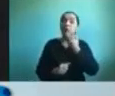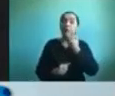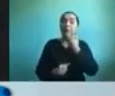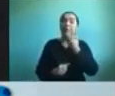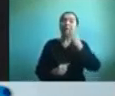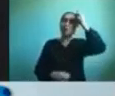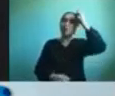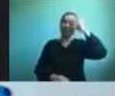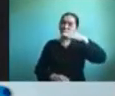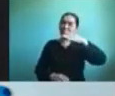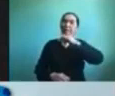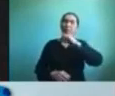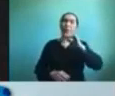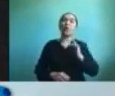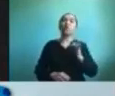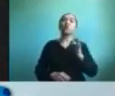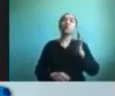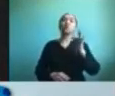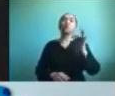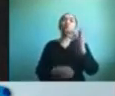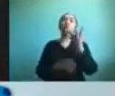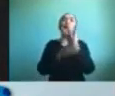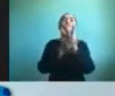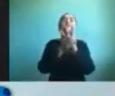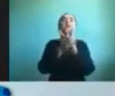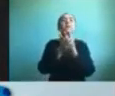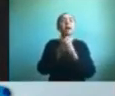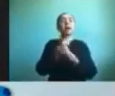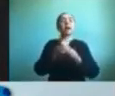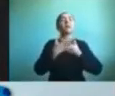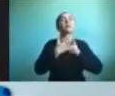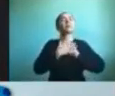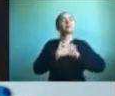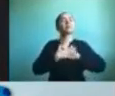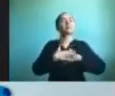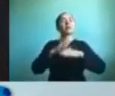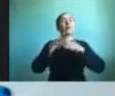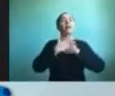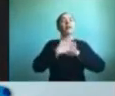a pasar y que eso nos hace sentir bien y sentirnos seguros.